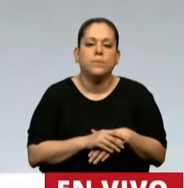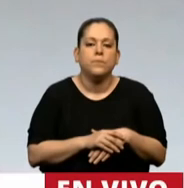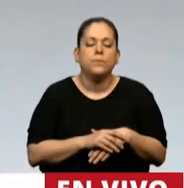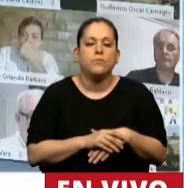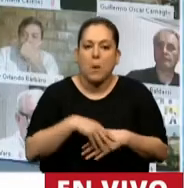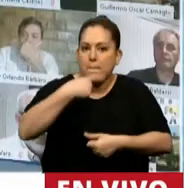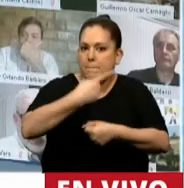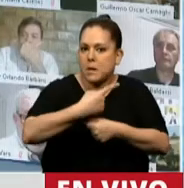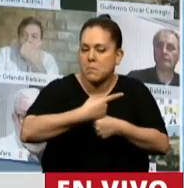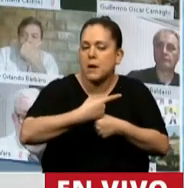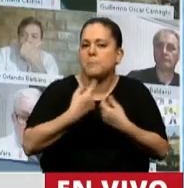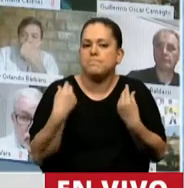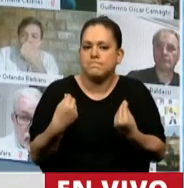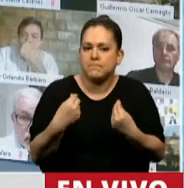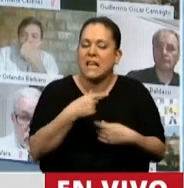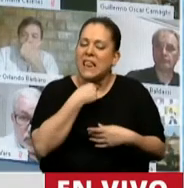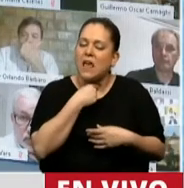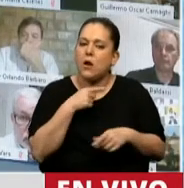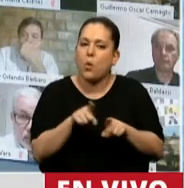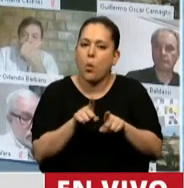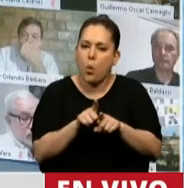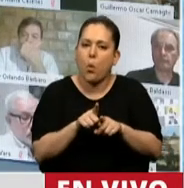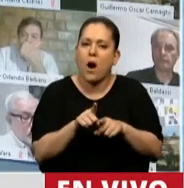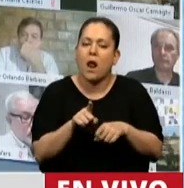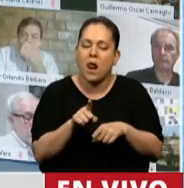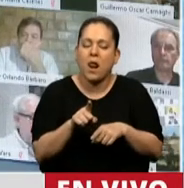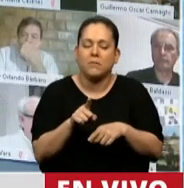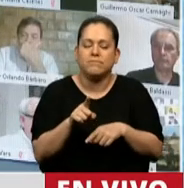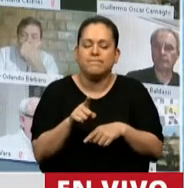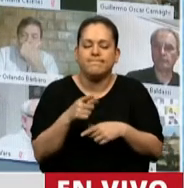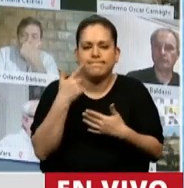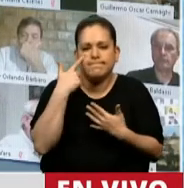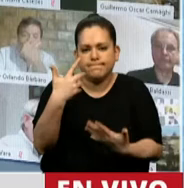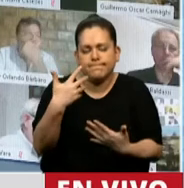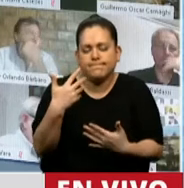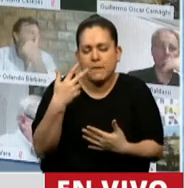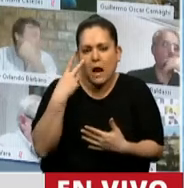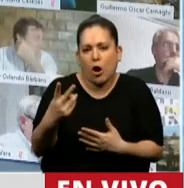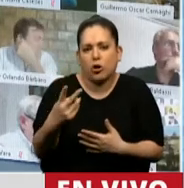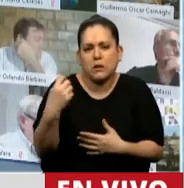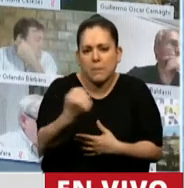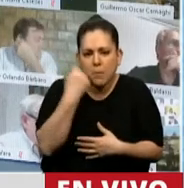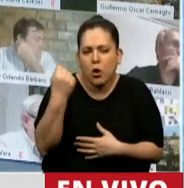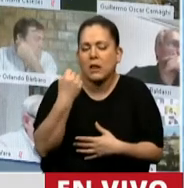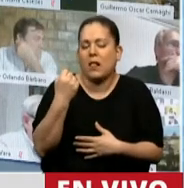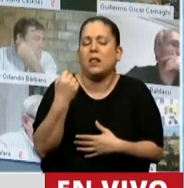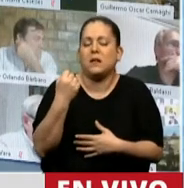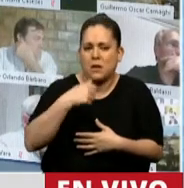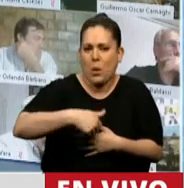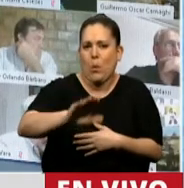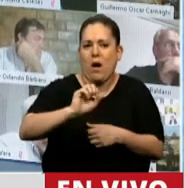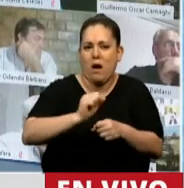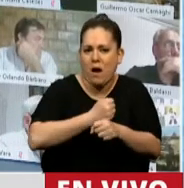Primero que nada, sumarme a resaltar la importancia en la aprobación de este